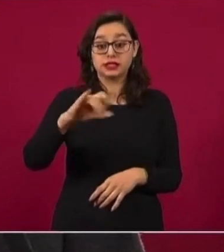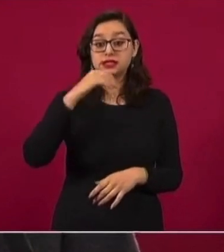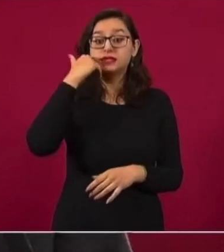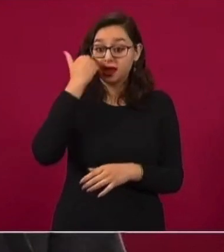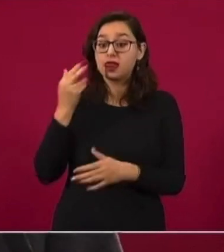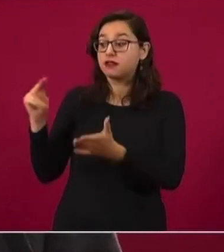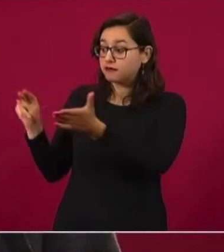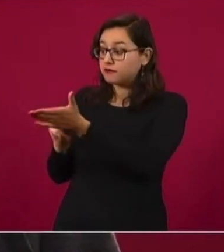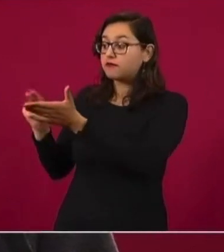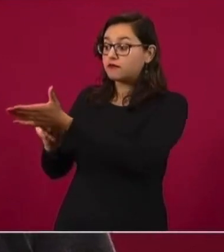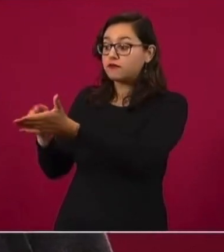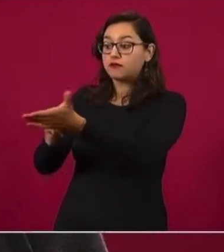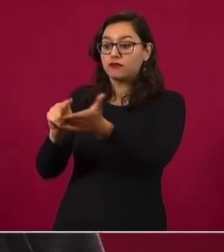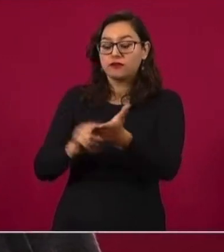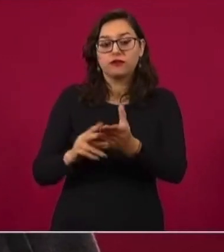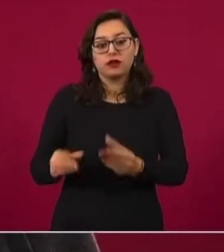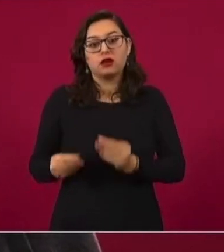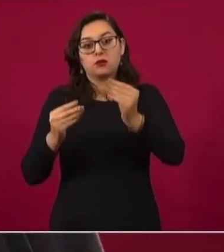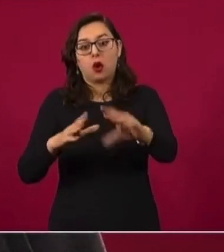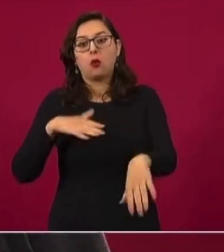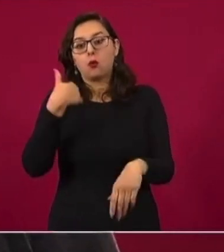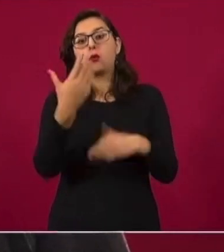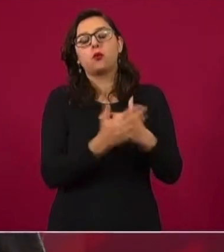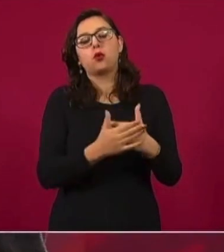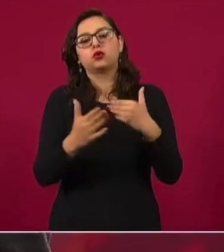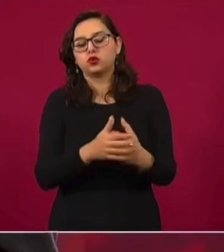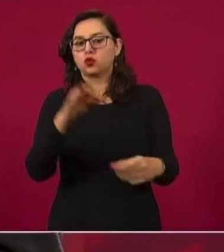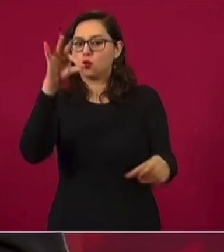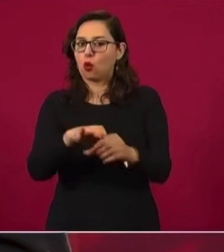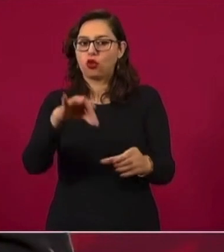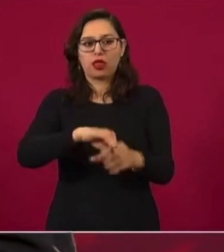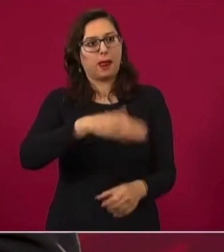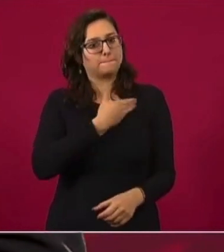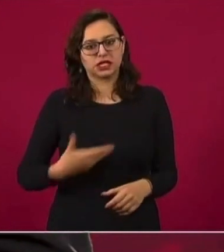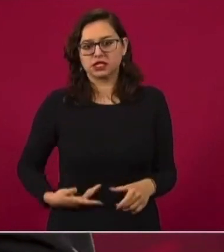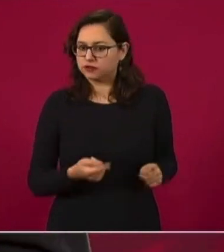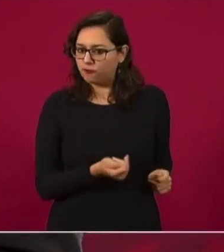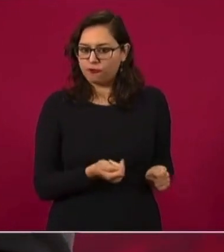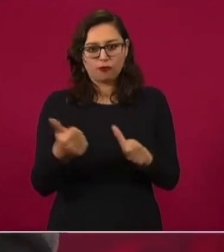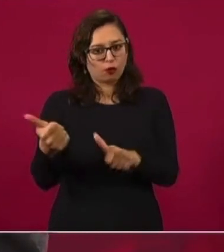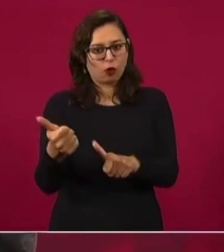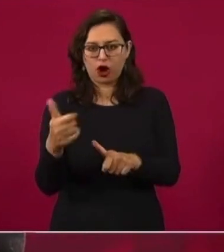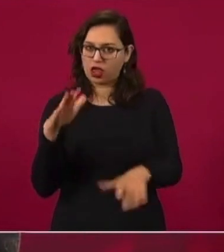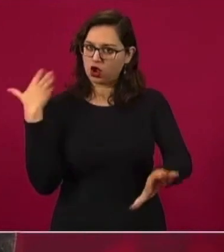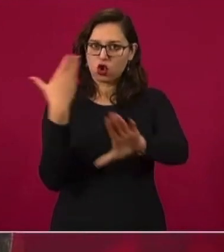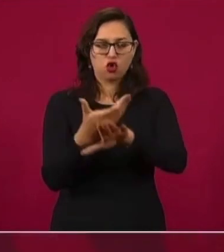para la revocación del mandato y están llamando a votar en contra